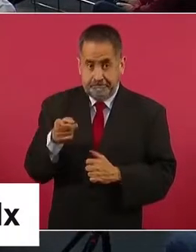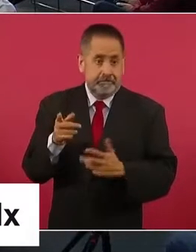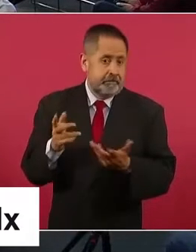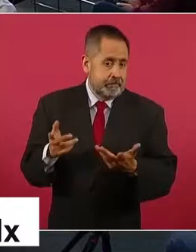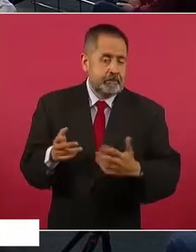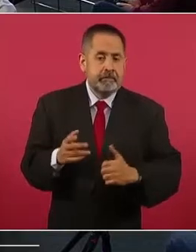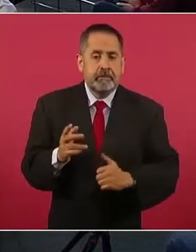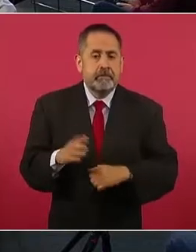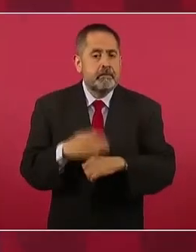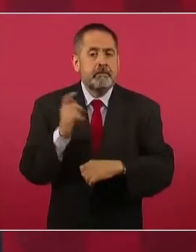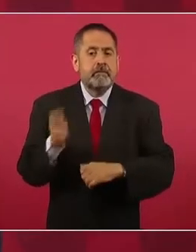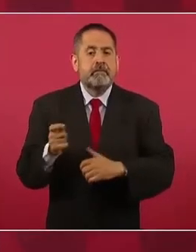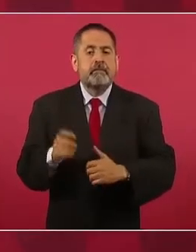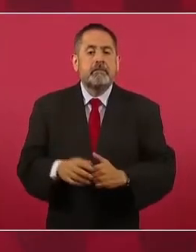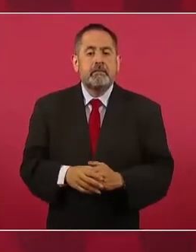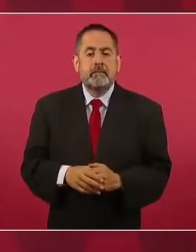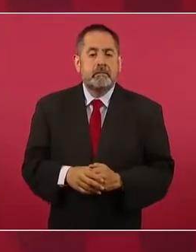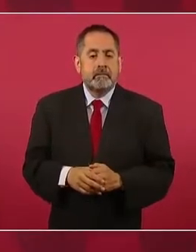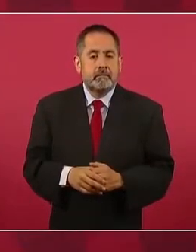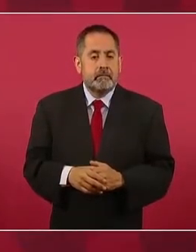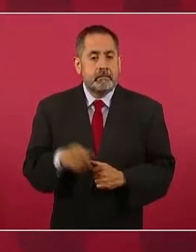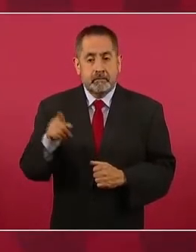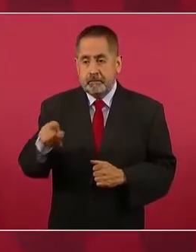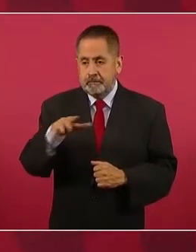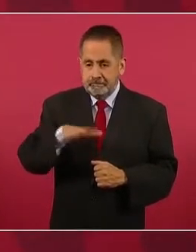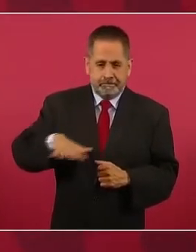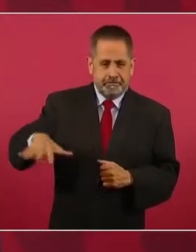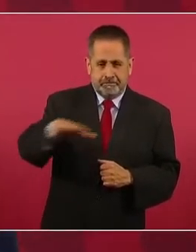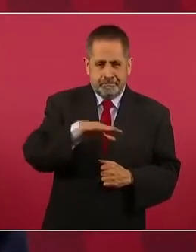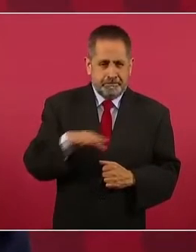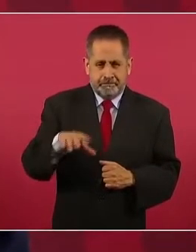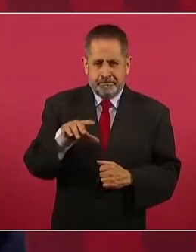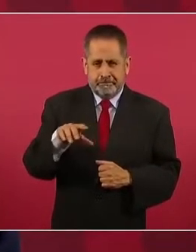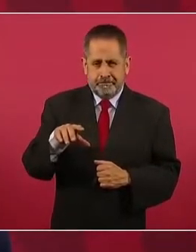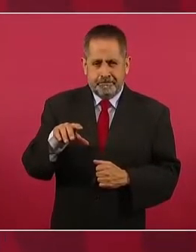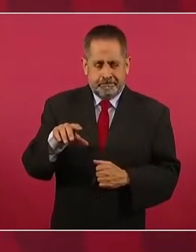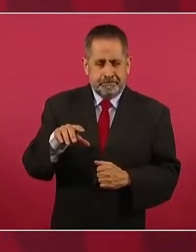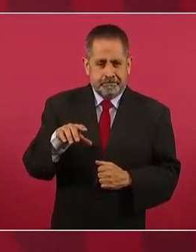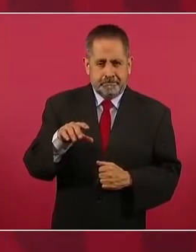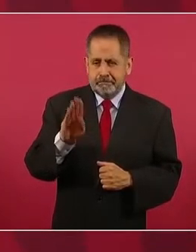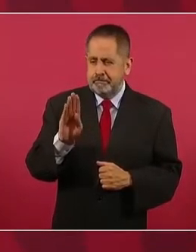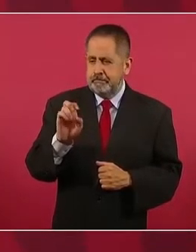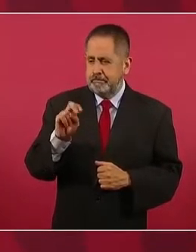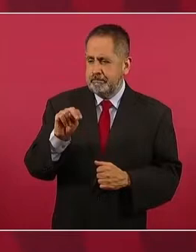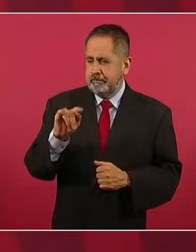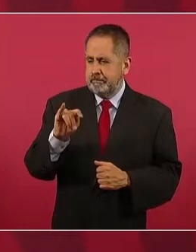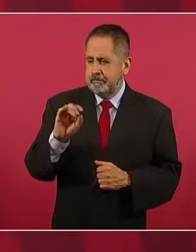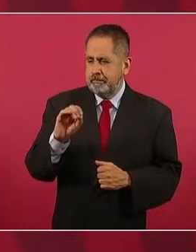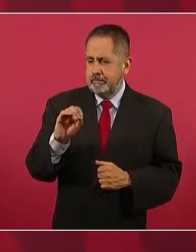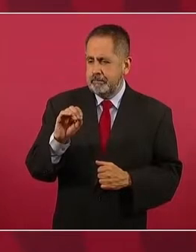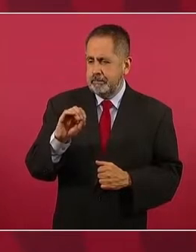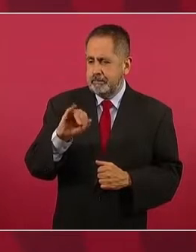porque es de los distritos más